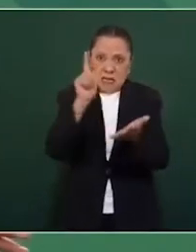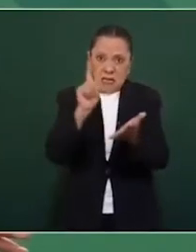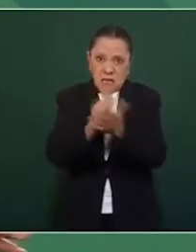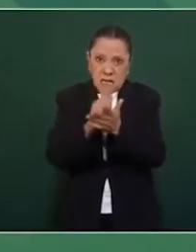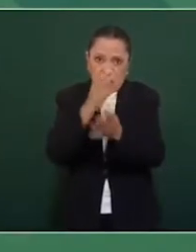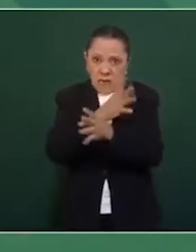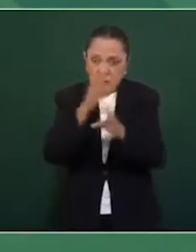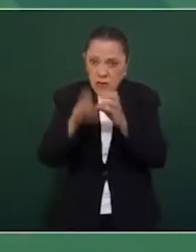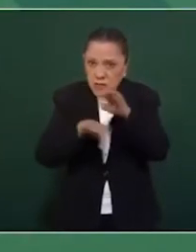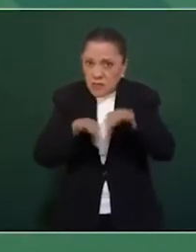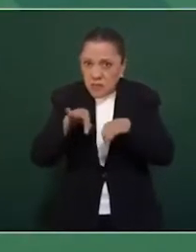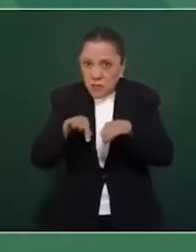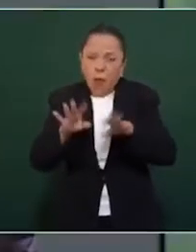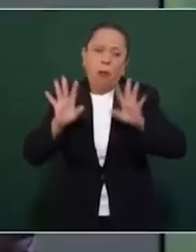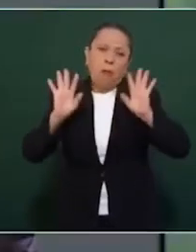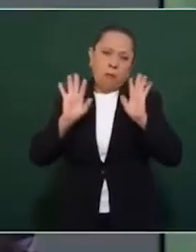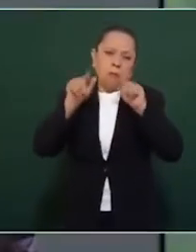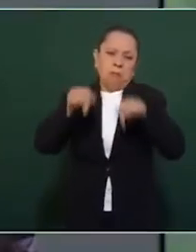lo pueda hacer.